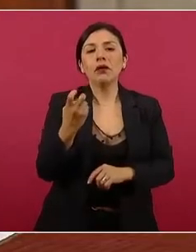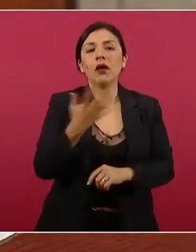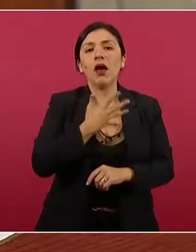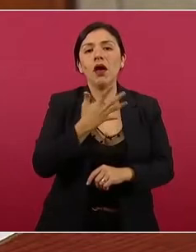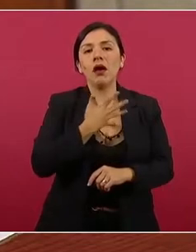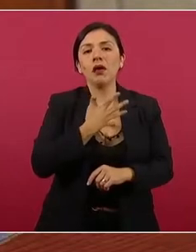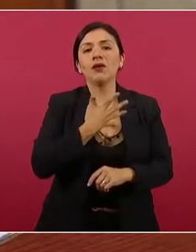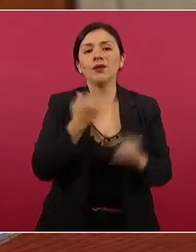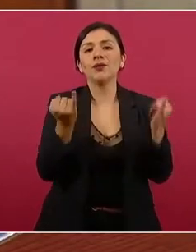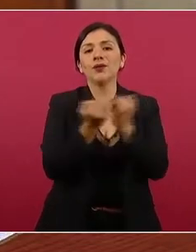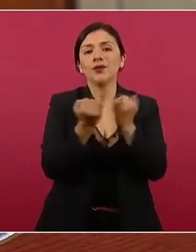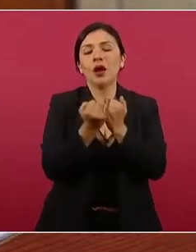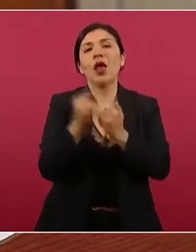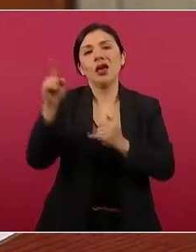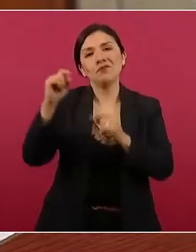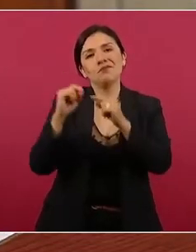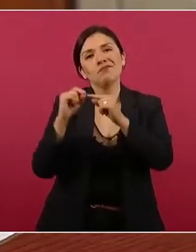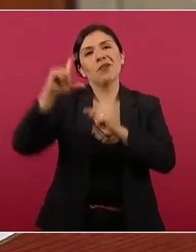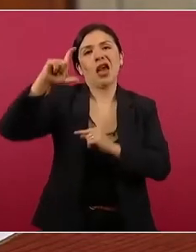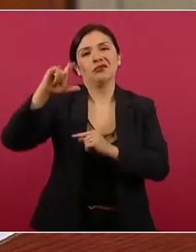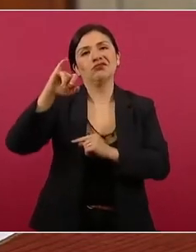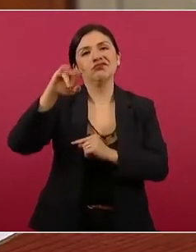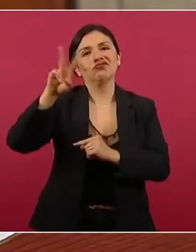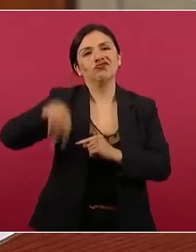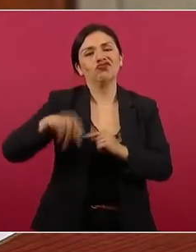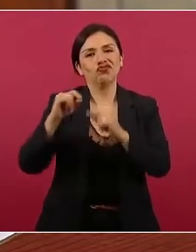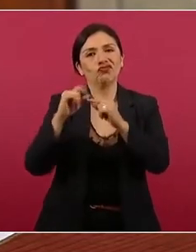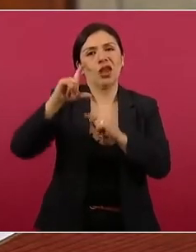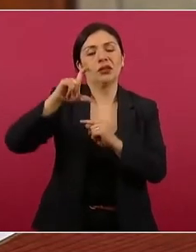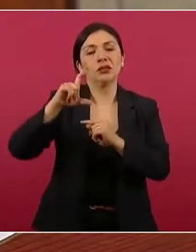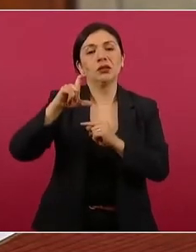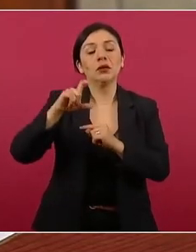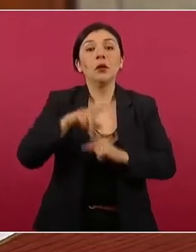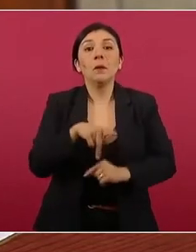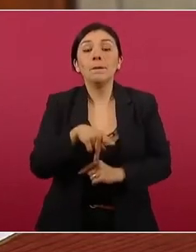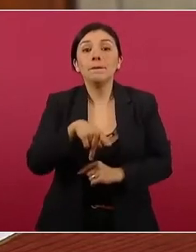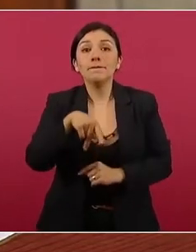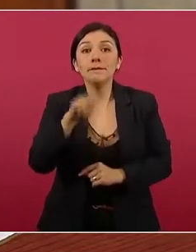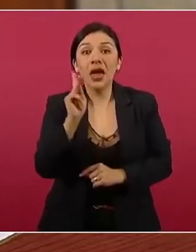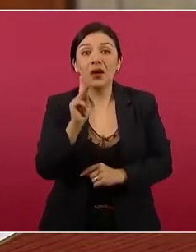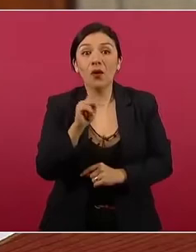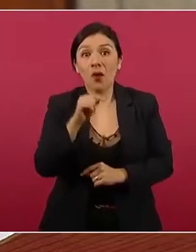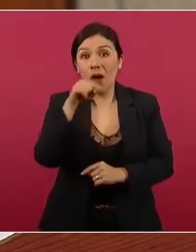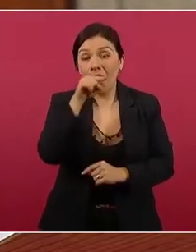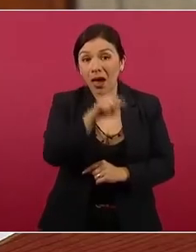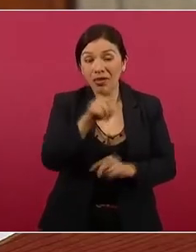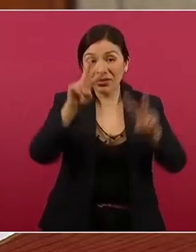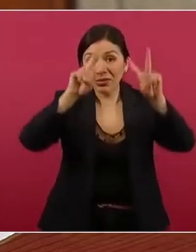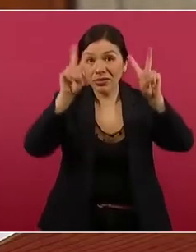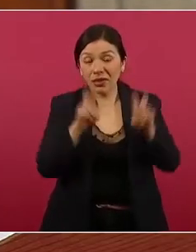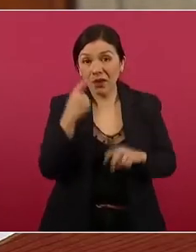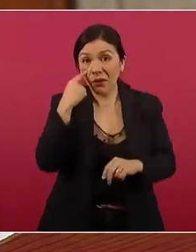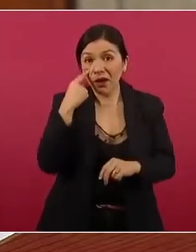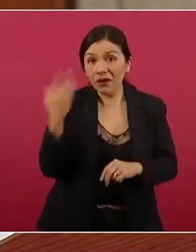sí ellos están arriba, pero nosotros tenemos que